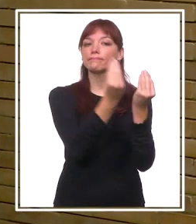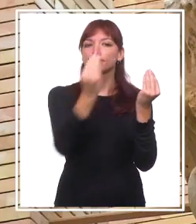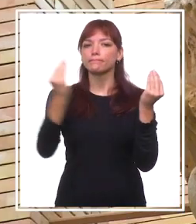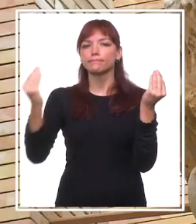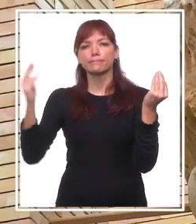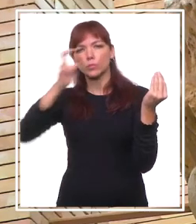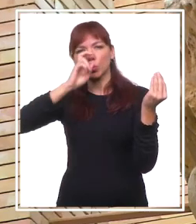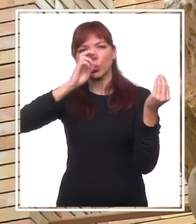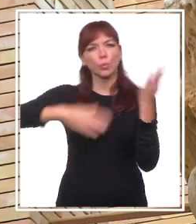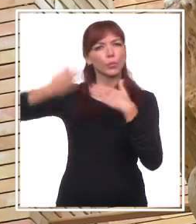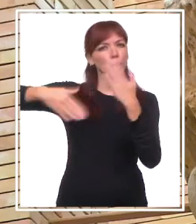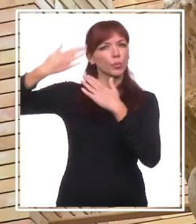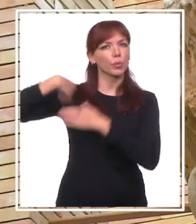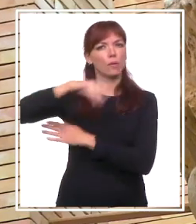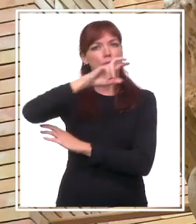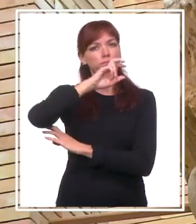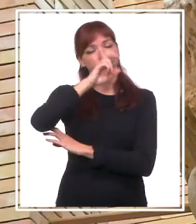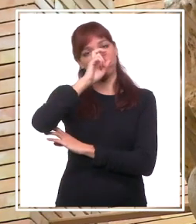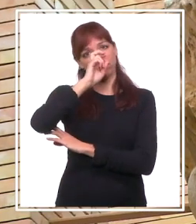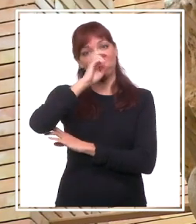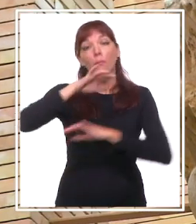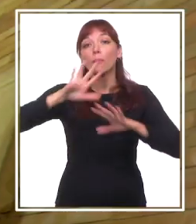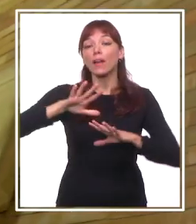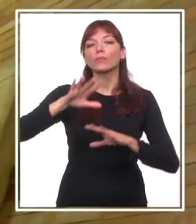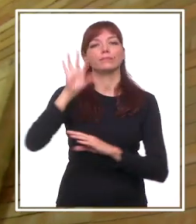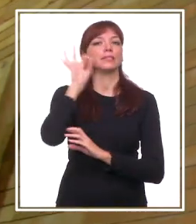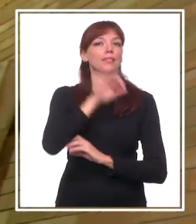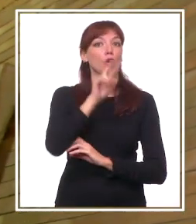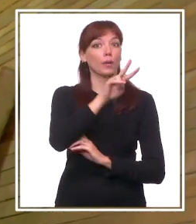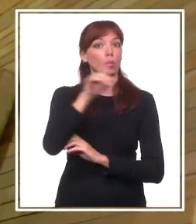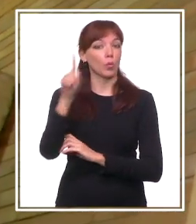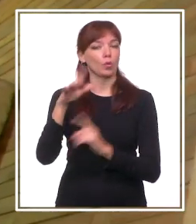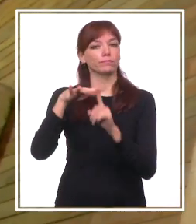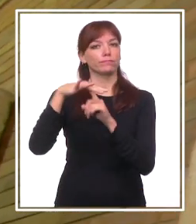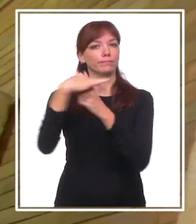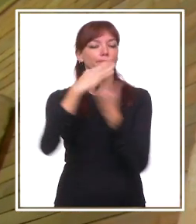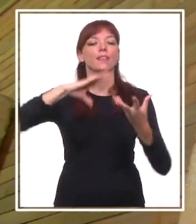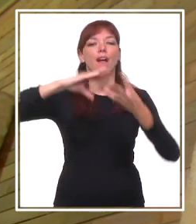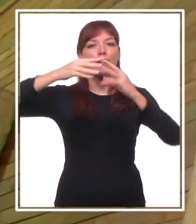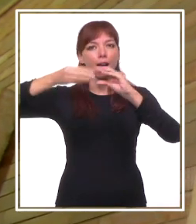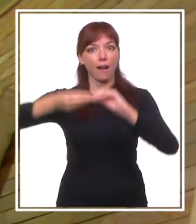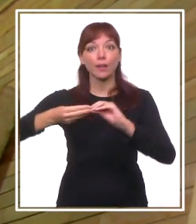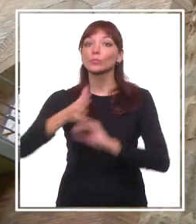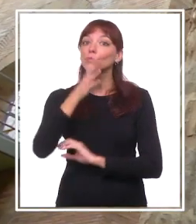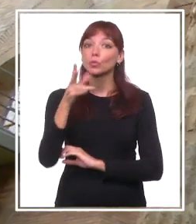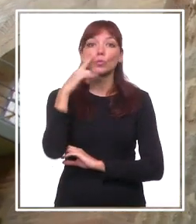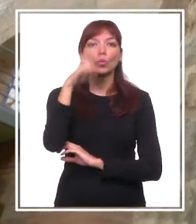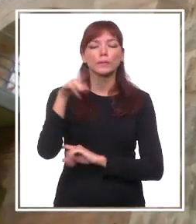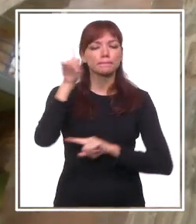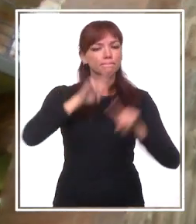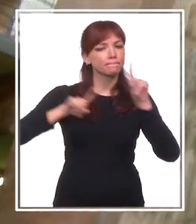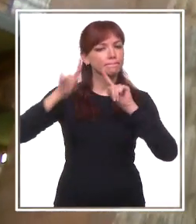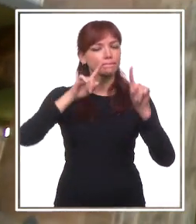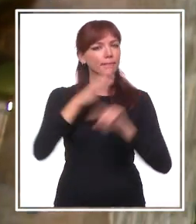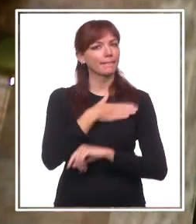piezas que custodia, es un museo adaptado a la sociedad del siglo XXI. De ahí que una de sus principales preocupaciones sea aplicar una